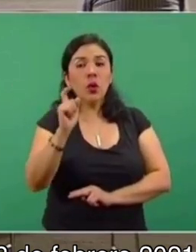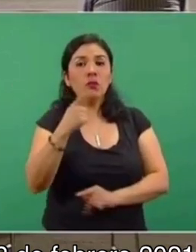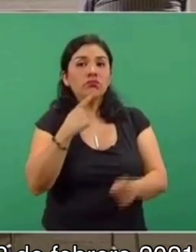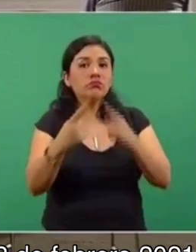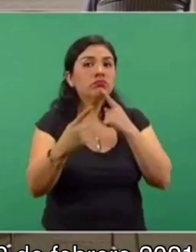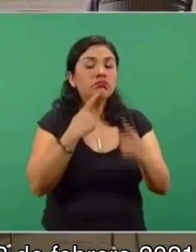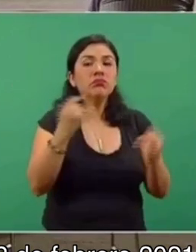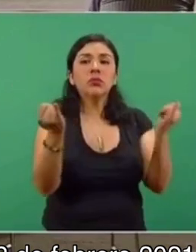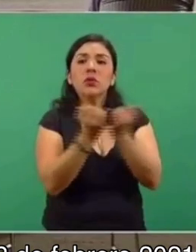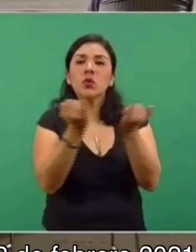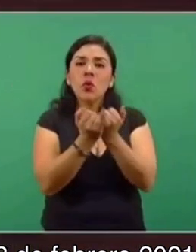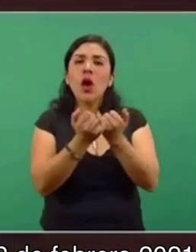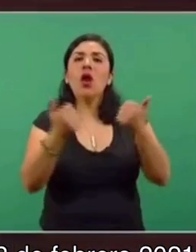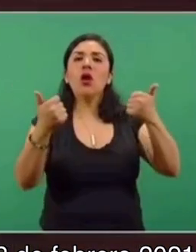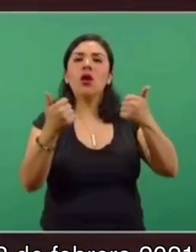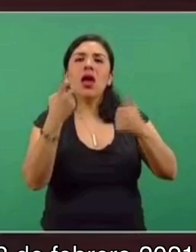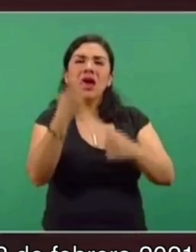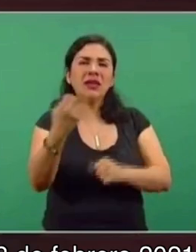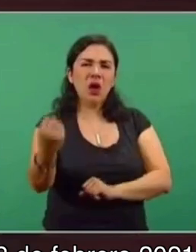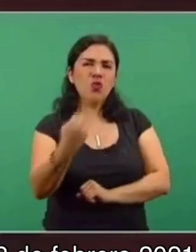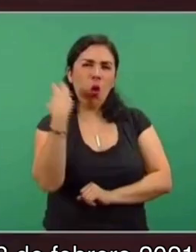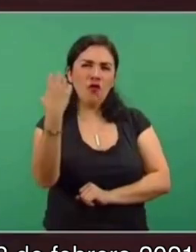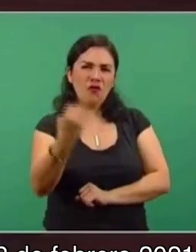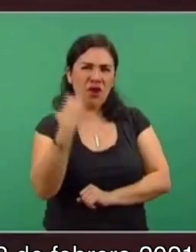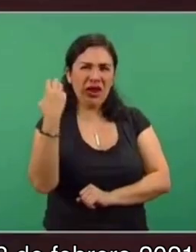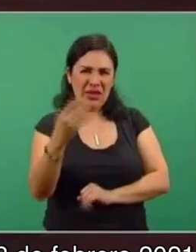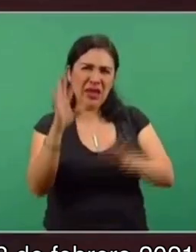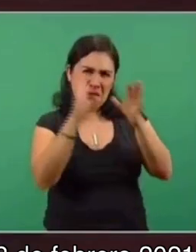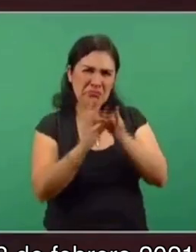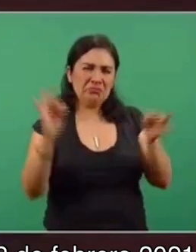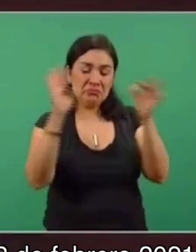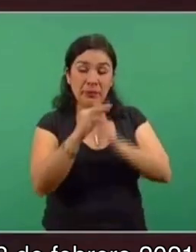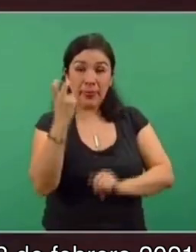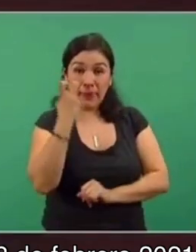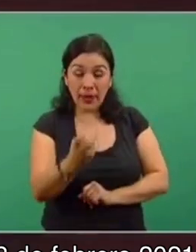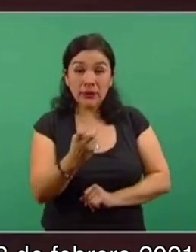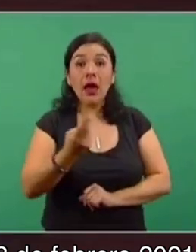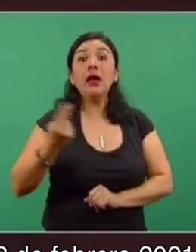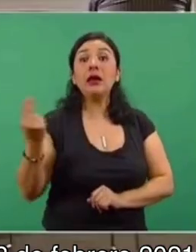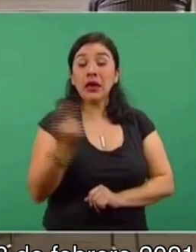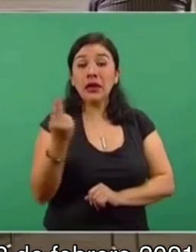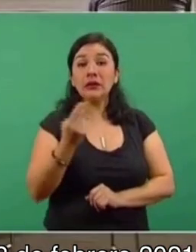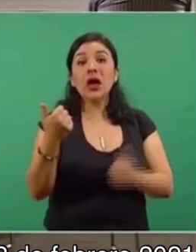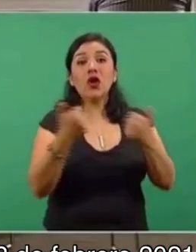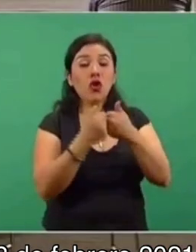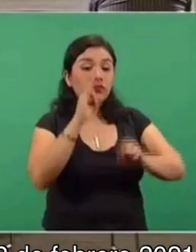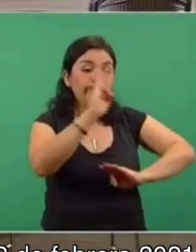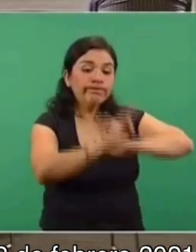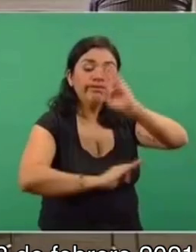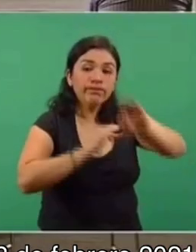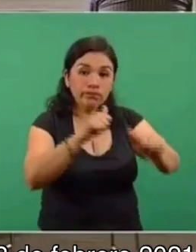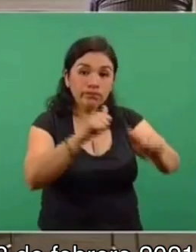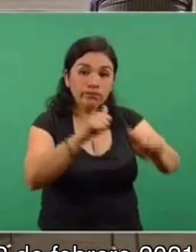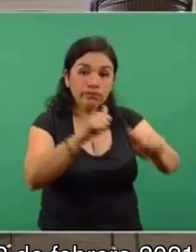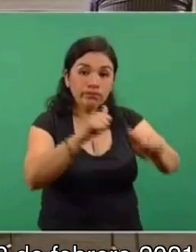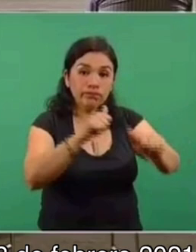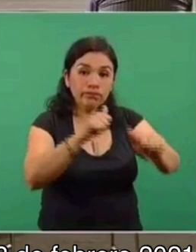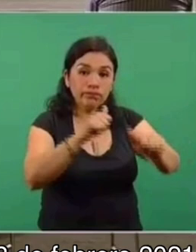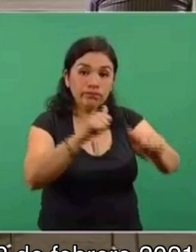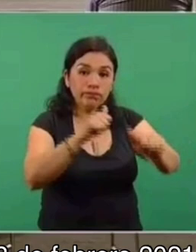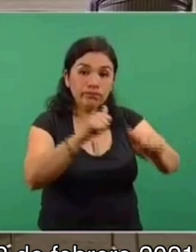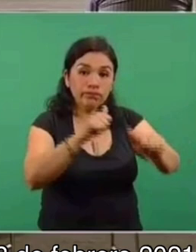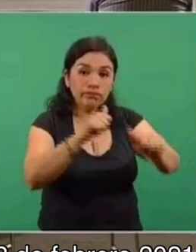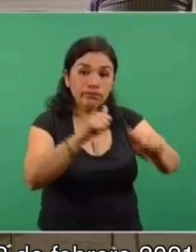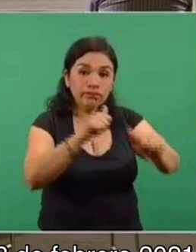también durante la conferencia pespertina, pues requería un tratamiento en el sentido de un